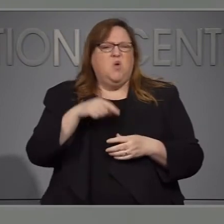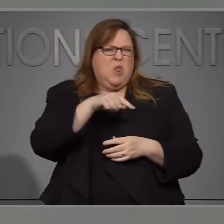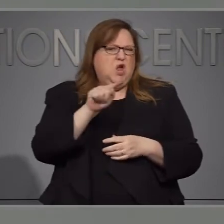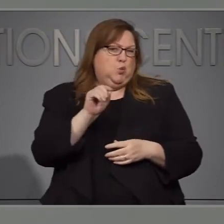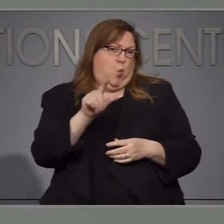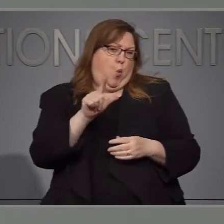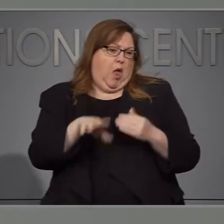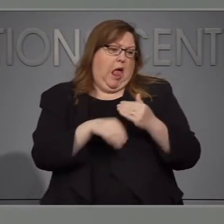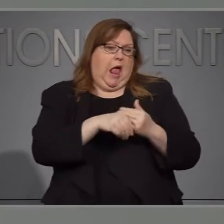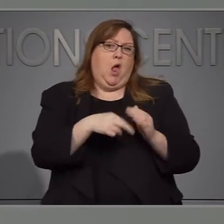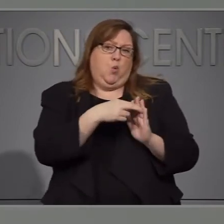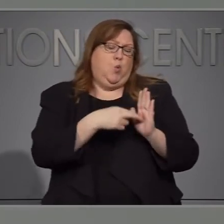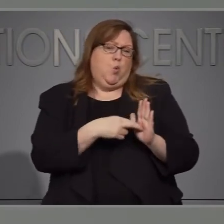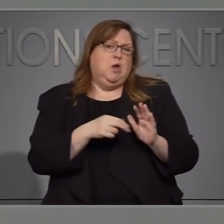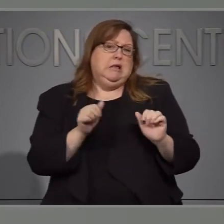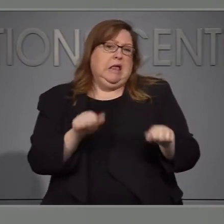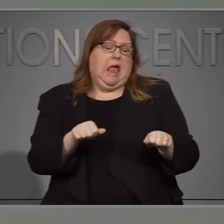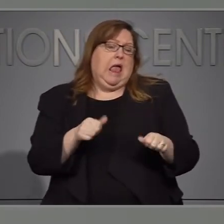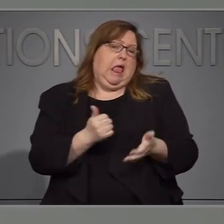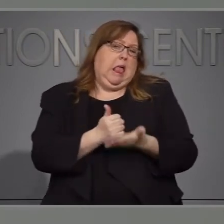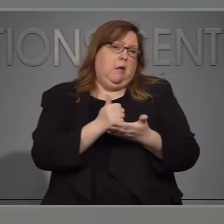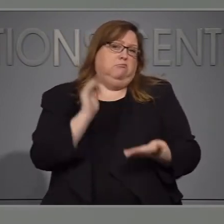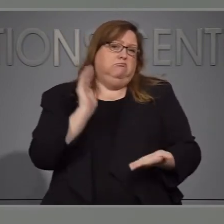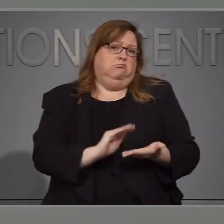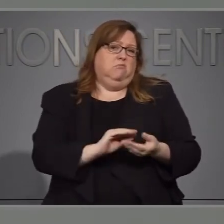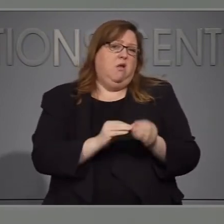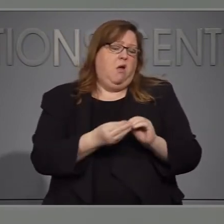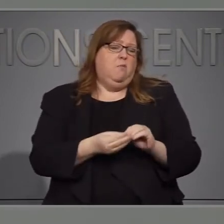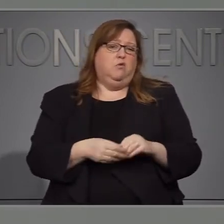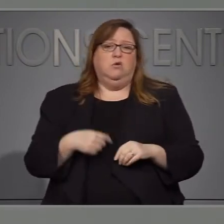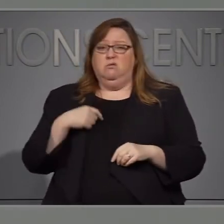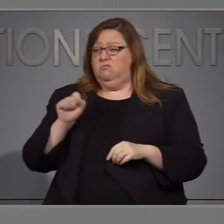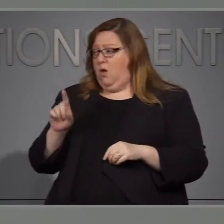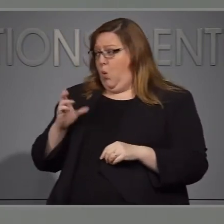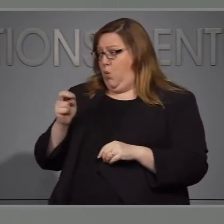esto. Tiene algo que agregar doctora con el siguiente.